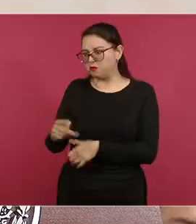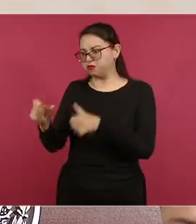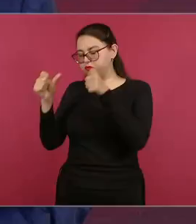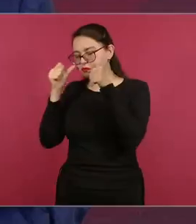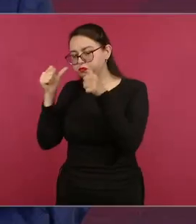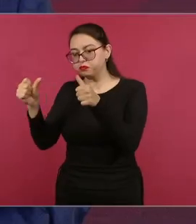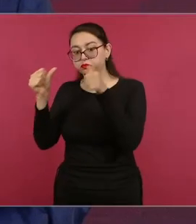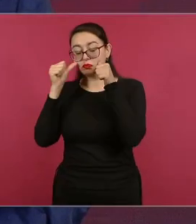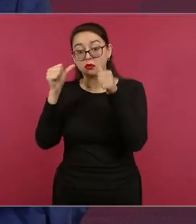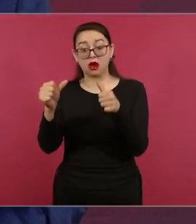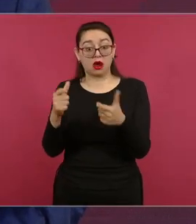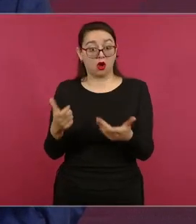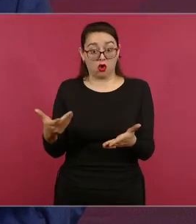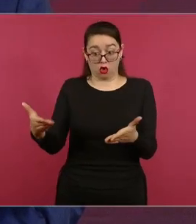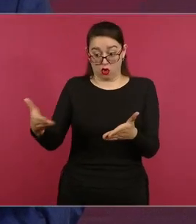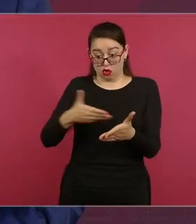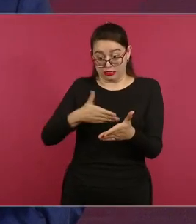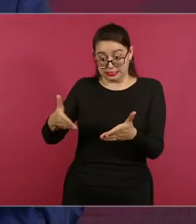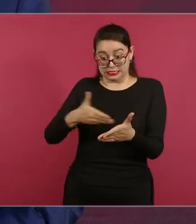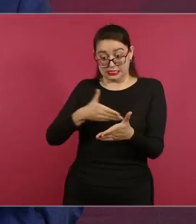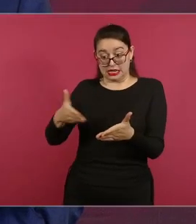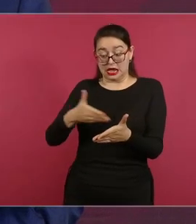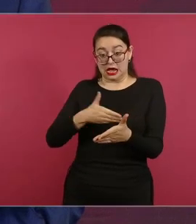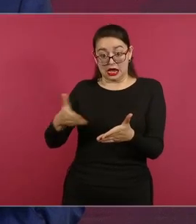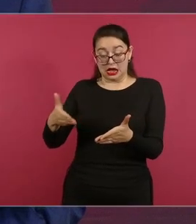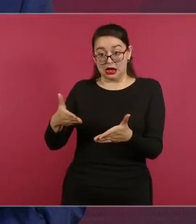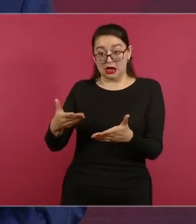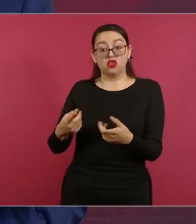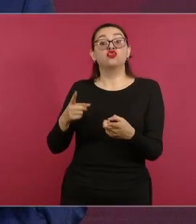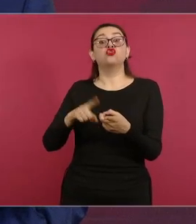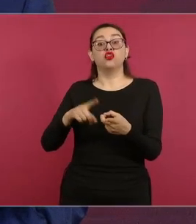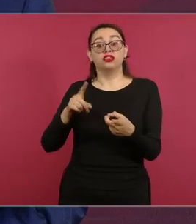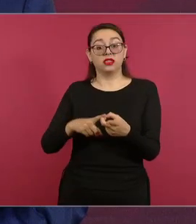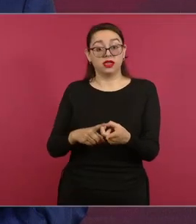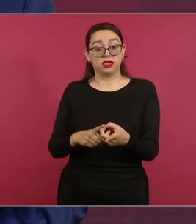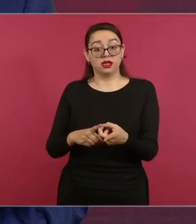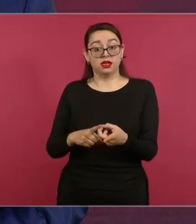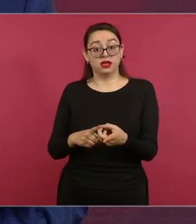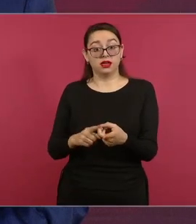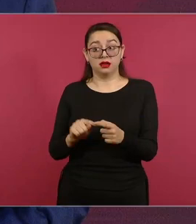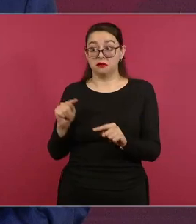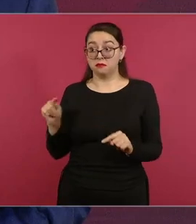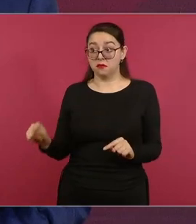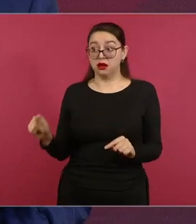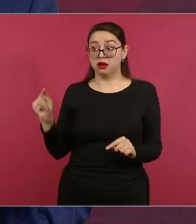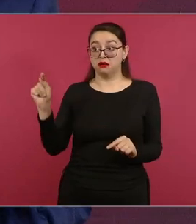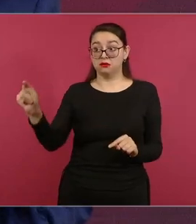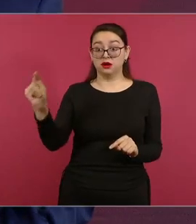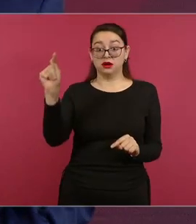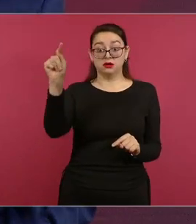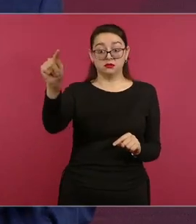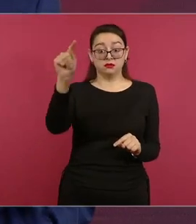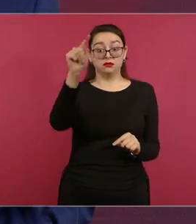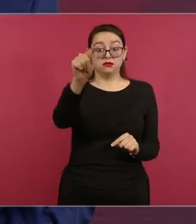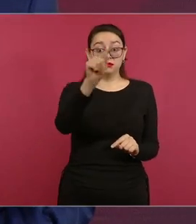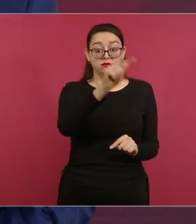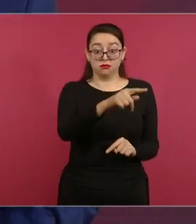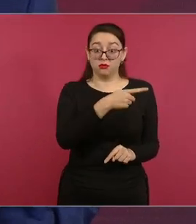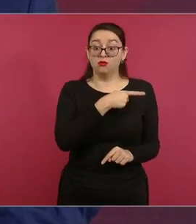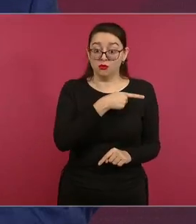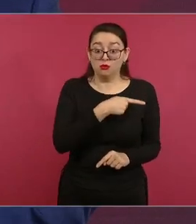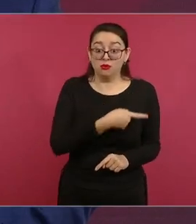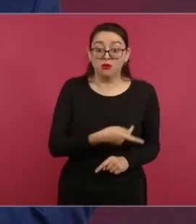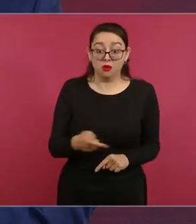donde están las cocinas instaladas, es en las